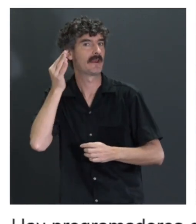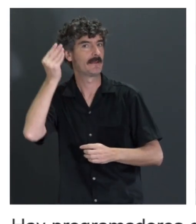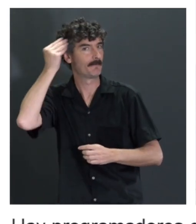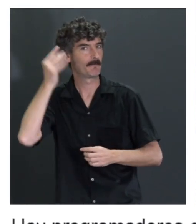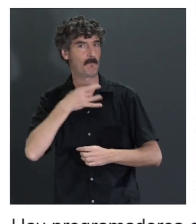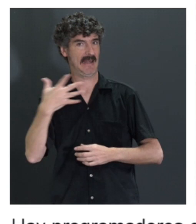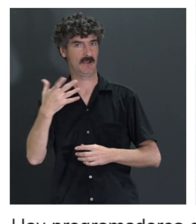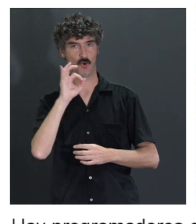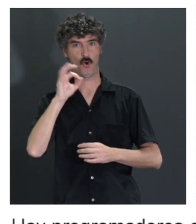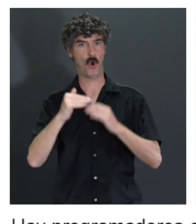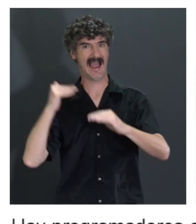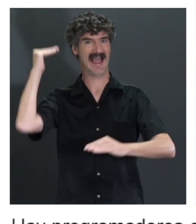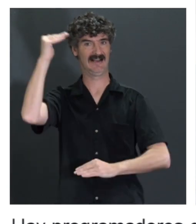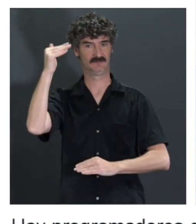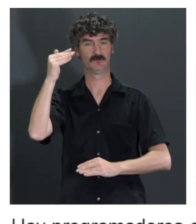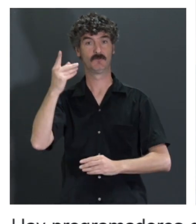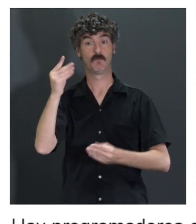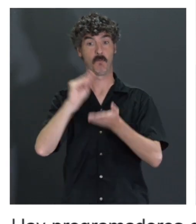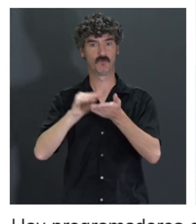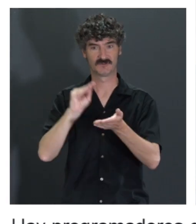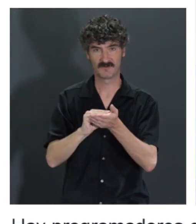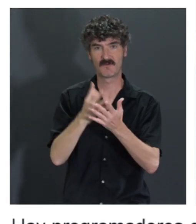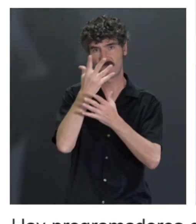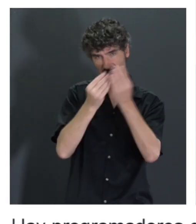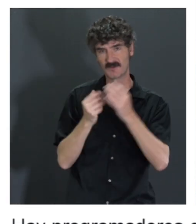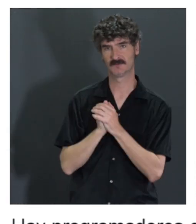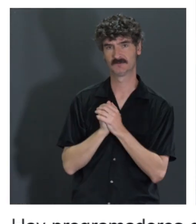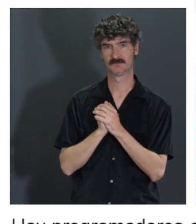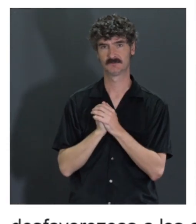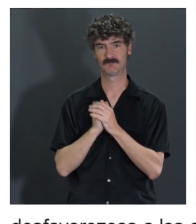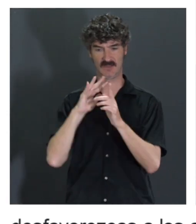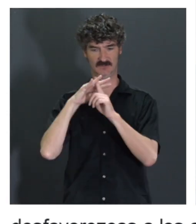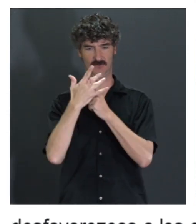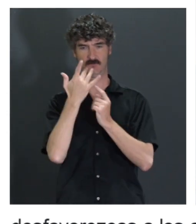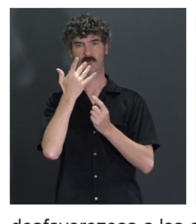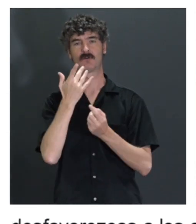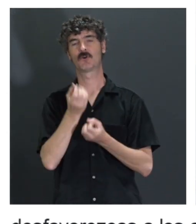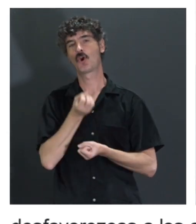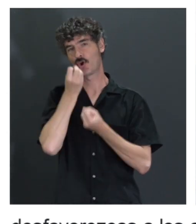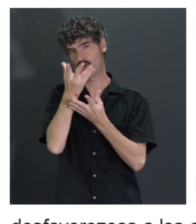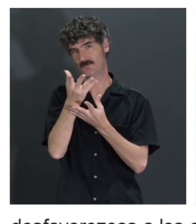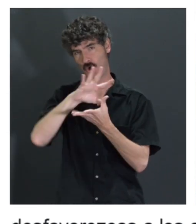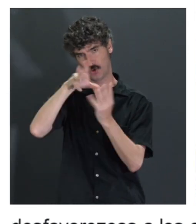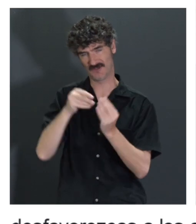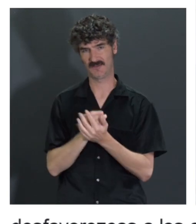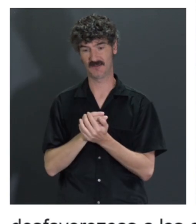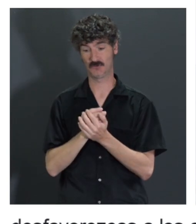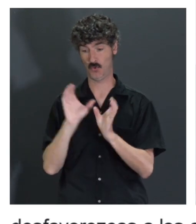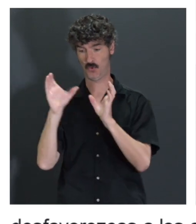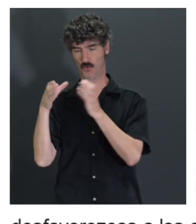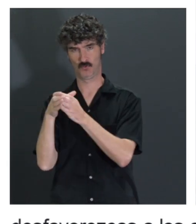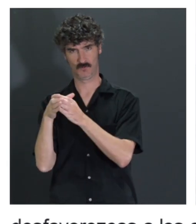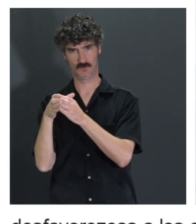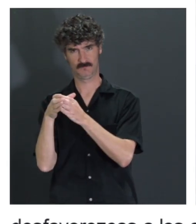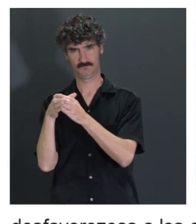cosas que muchas veces han ocurrido y recientemente hay muchísimos ejemplos, ¿no? que han sido las noticias y bueno, pues que un colectivo, ¿no?